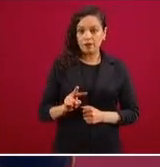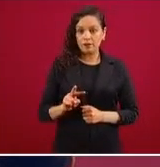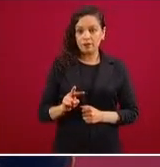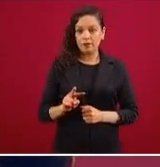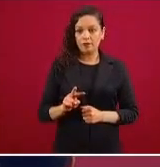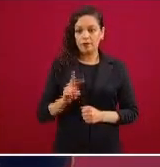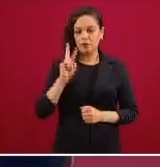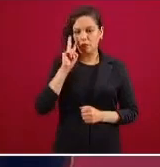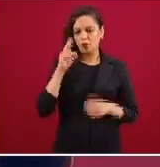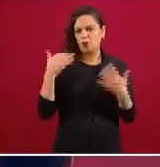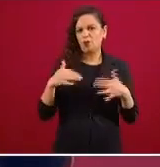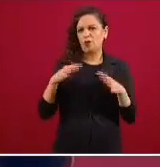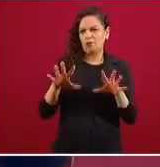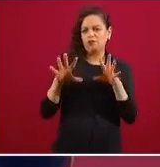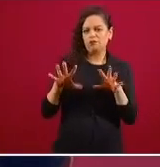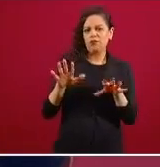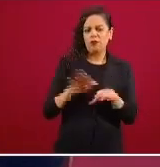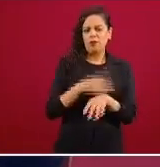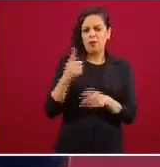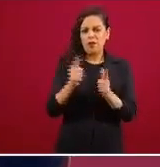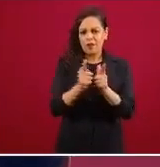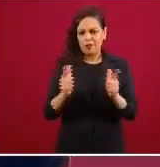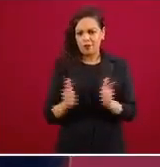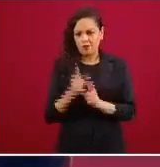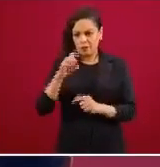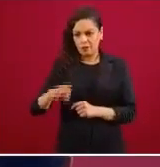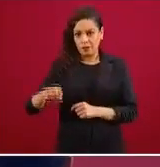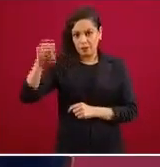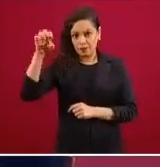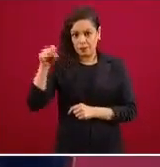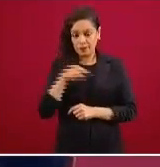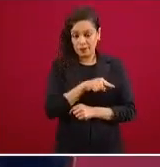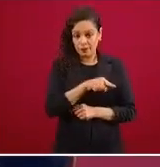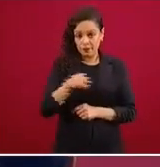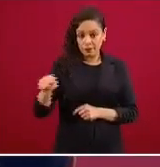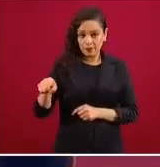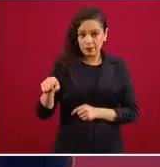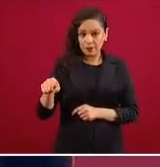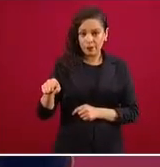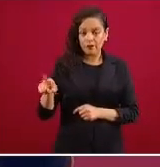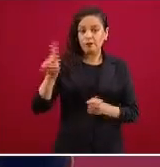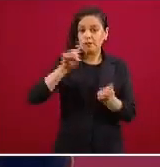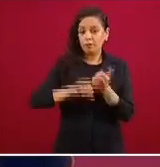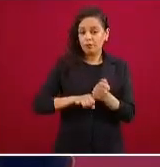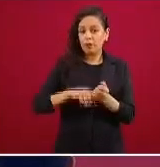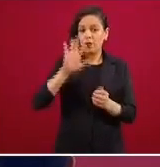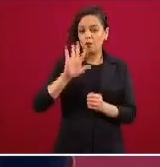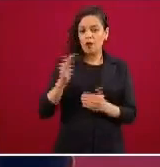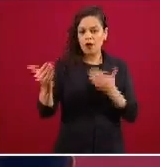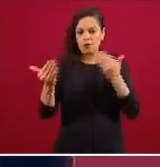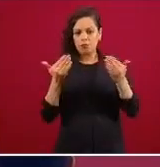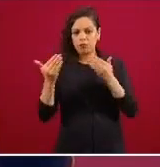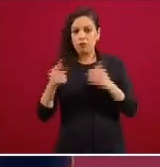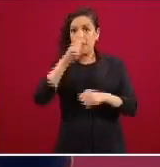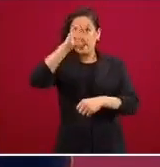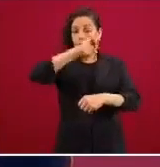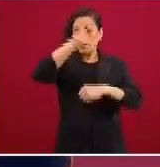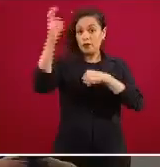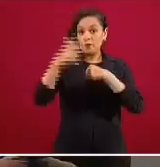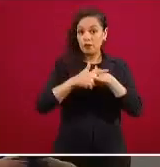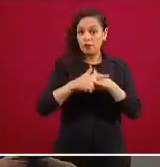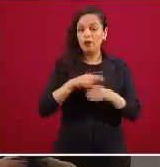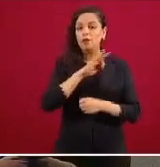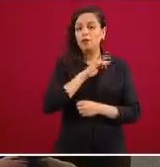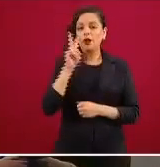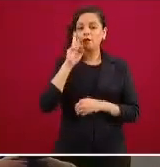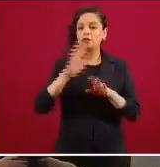este perfil de distribución por edades de los casos con lo que ha ocurrido en Europa es notorio que en México hay